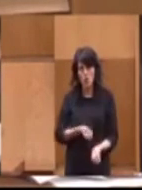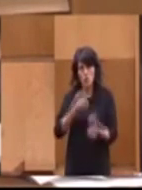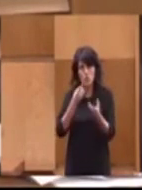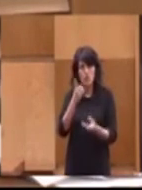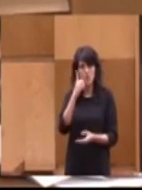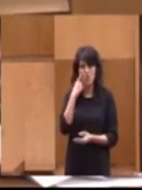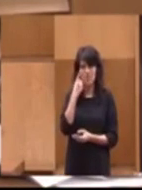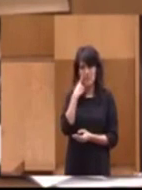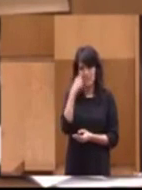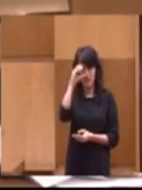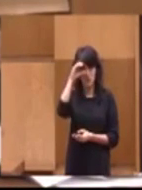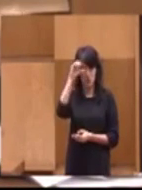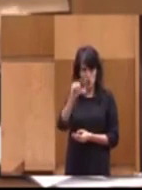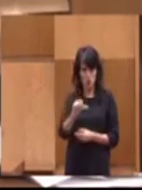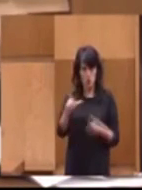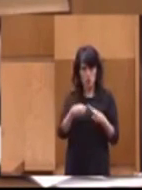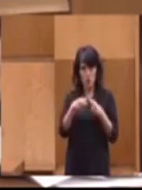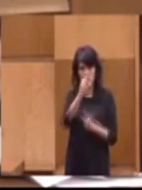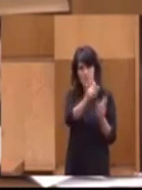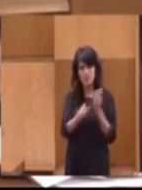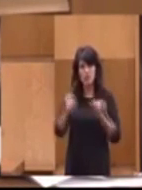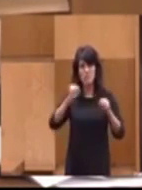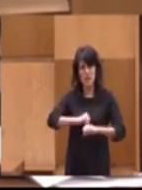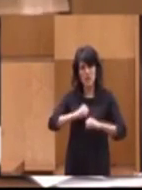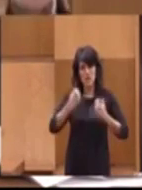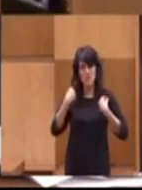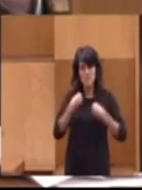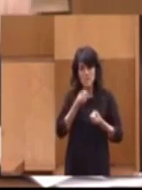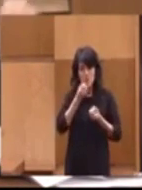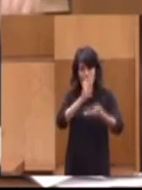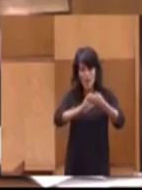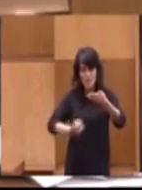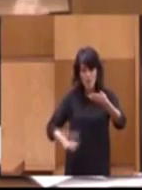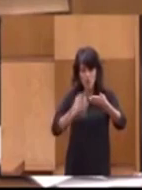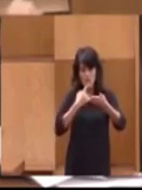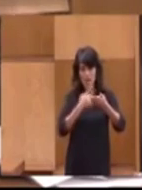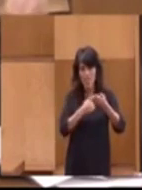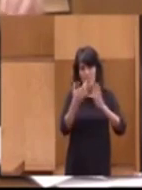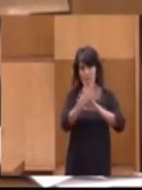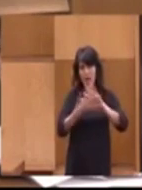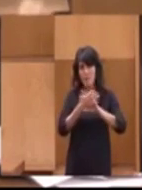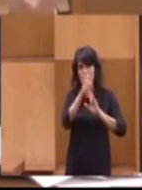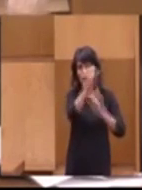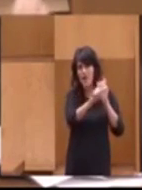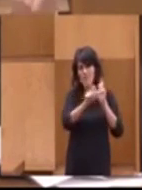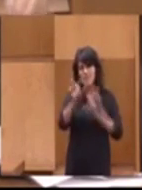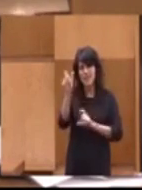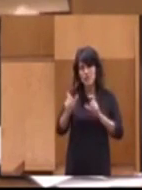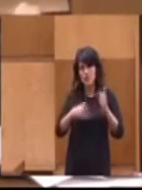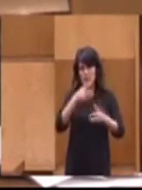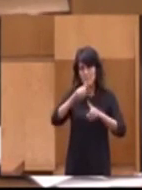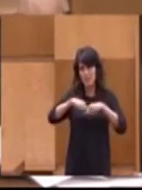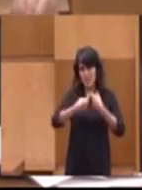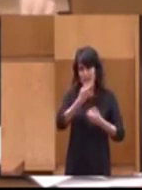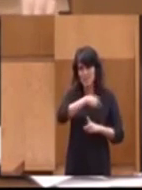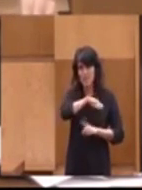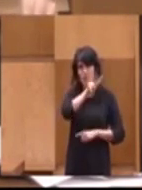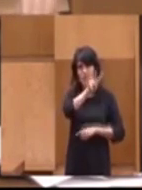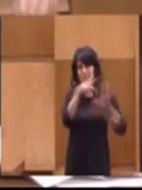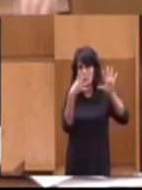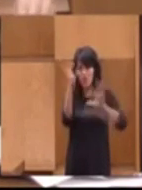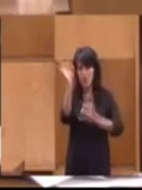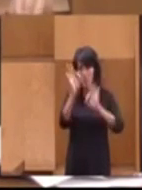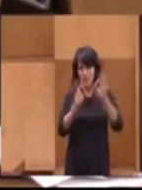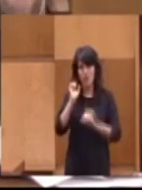Social de las Personas Mayores y en ese informe se hablaba de que el 29% de las familias españolas dependen de una pensión y una